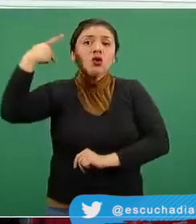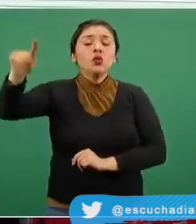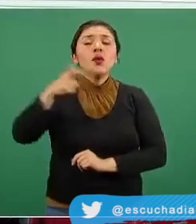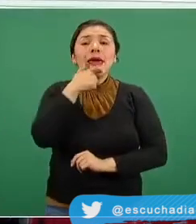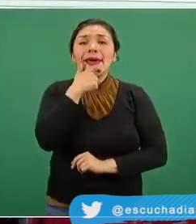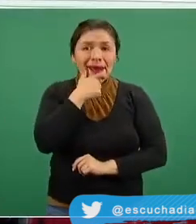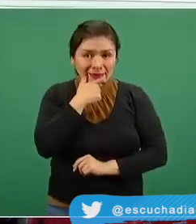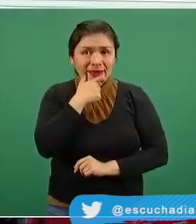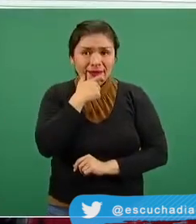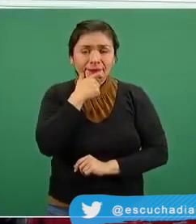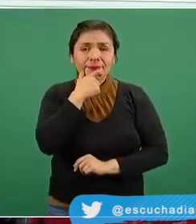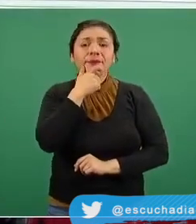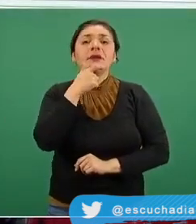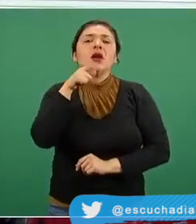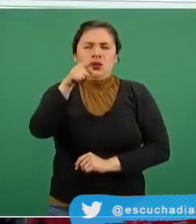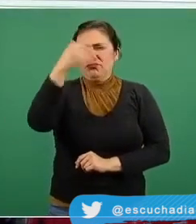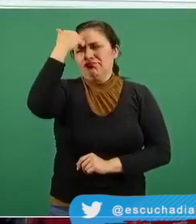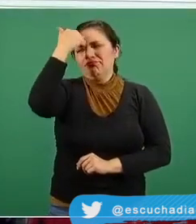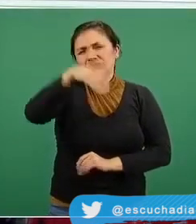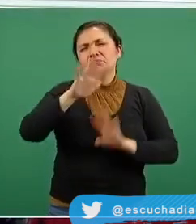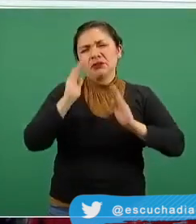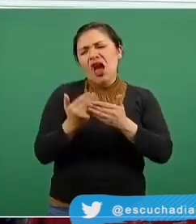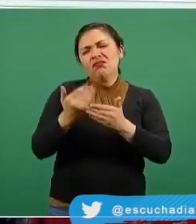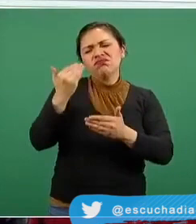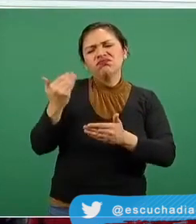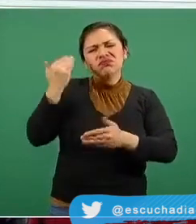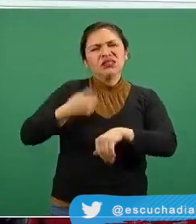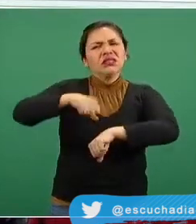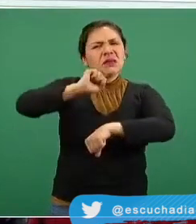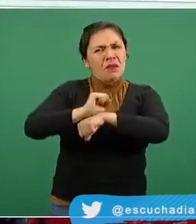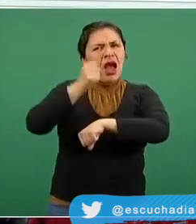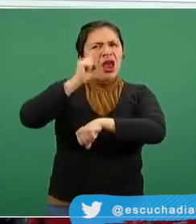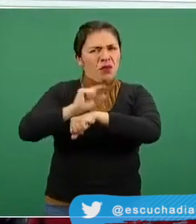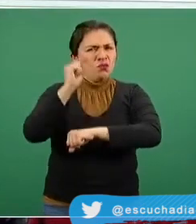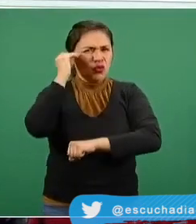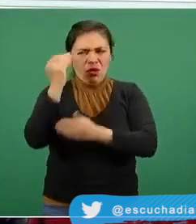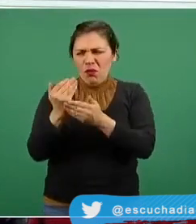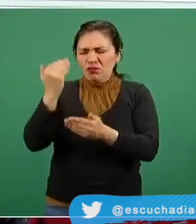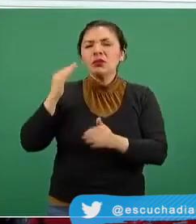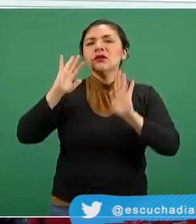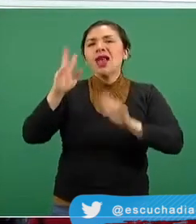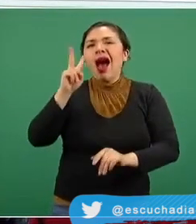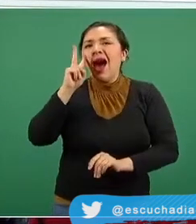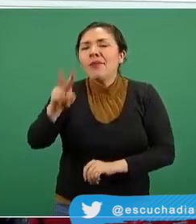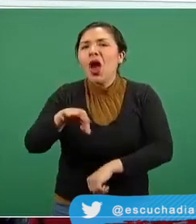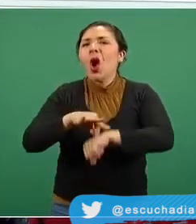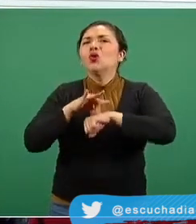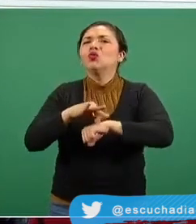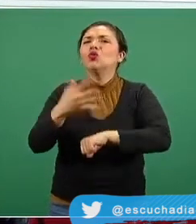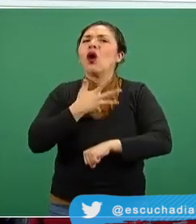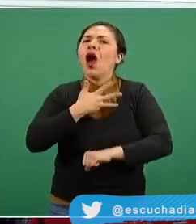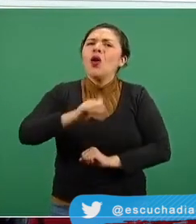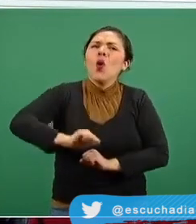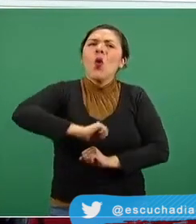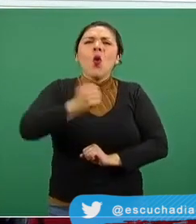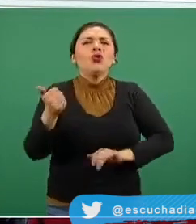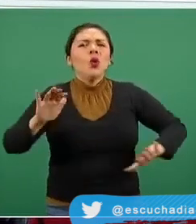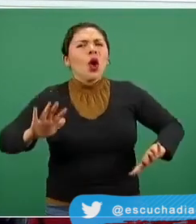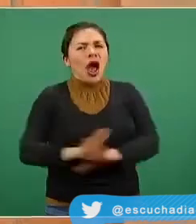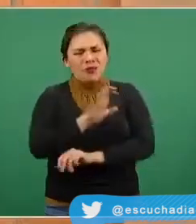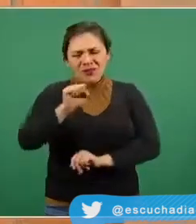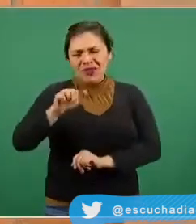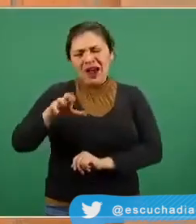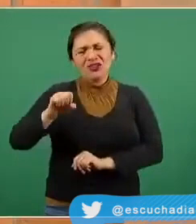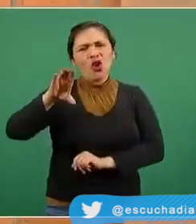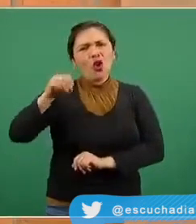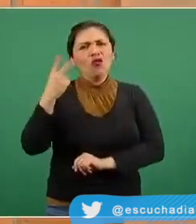Unido. Como ustedes saben, desde ya hace algunas semanas se conoce la presencia de una nueva variante del virus SARS